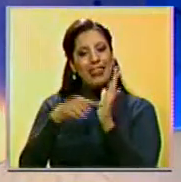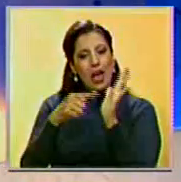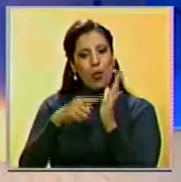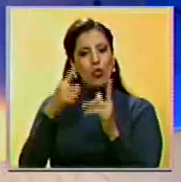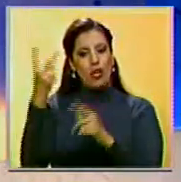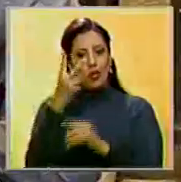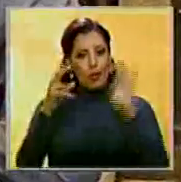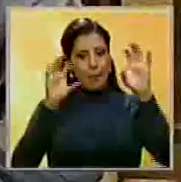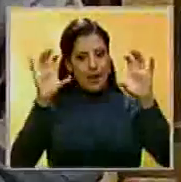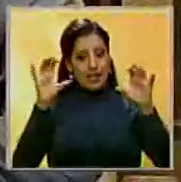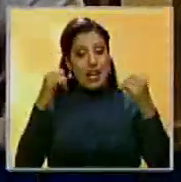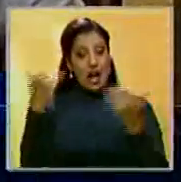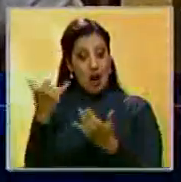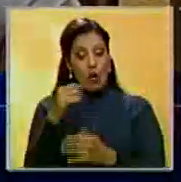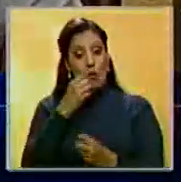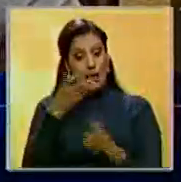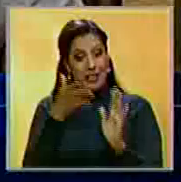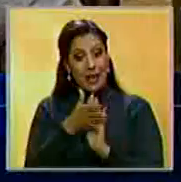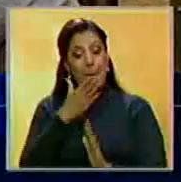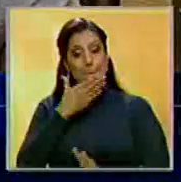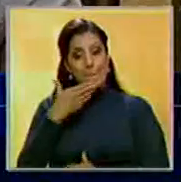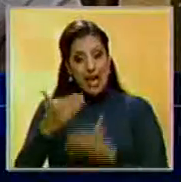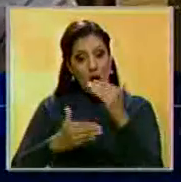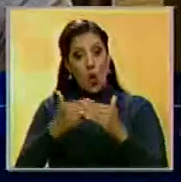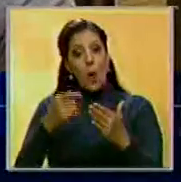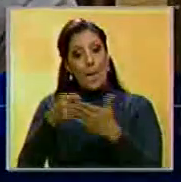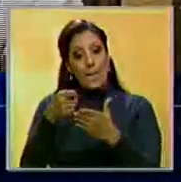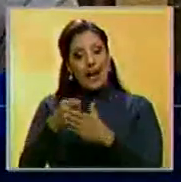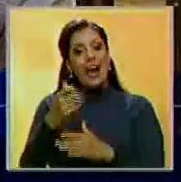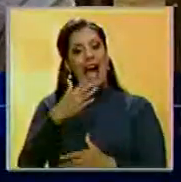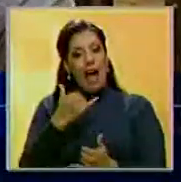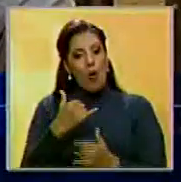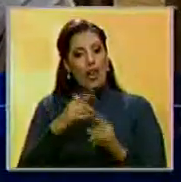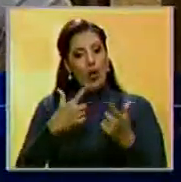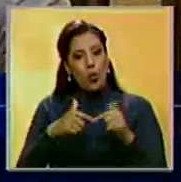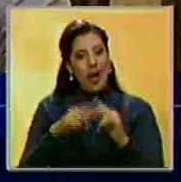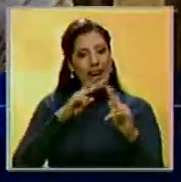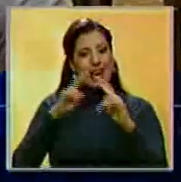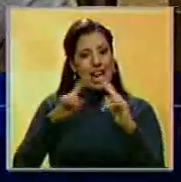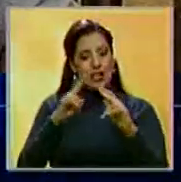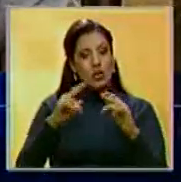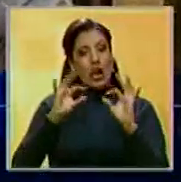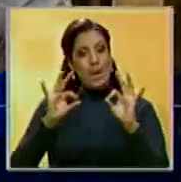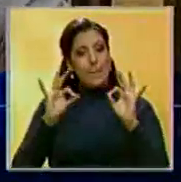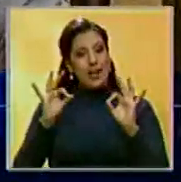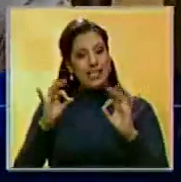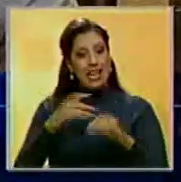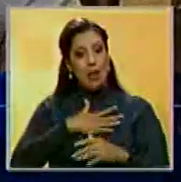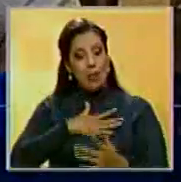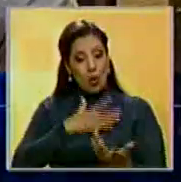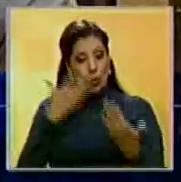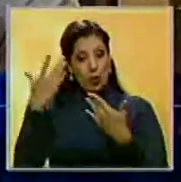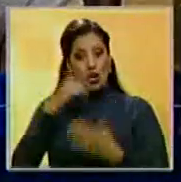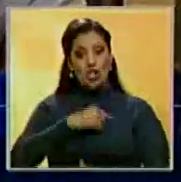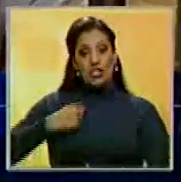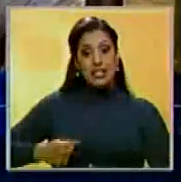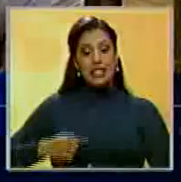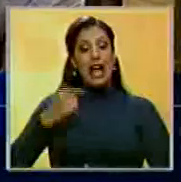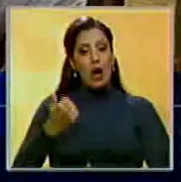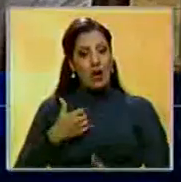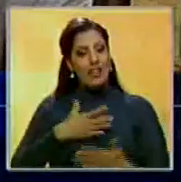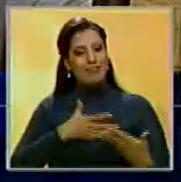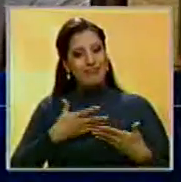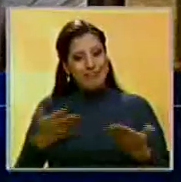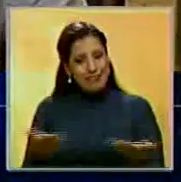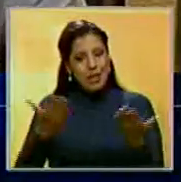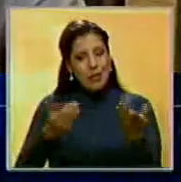ambas naciones. Abad aseguró que estas mejoras en el financiamiento facilitarán las relaciones estratégicas con el gigante asiático y servirán de